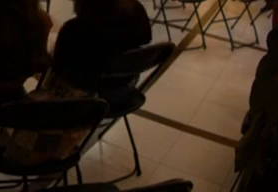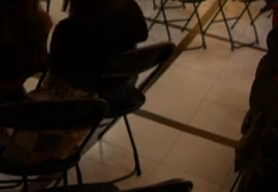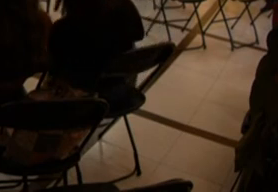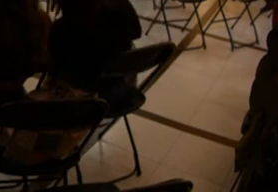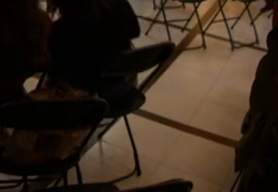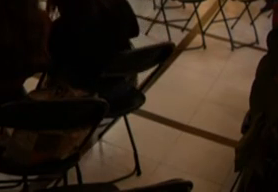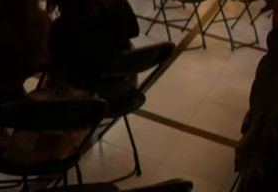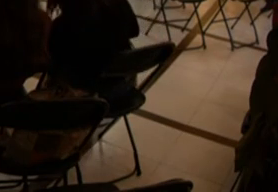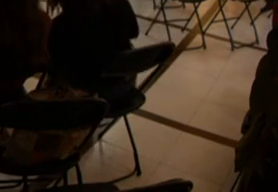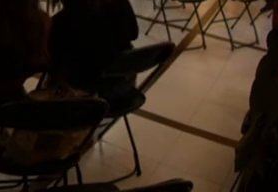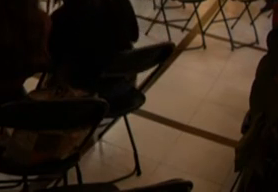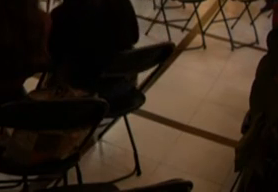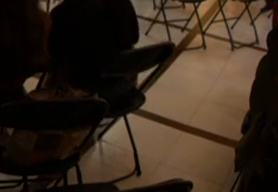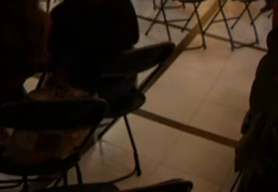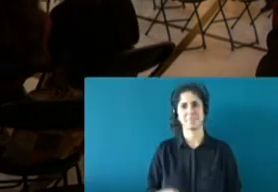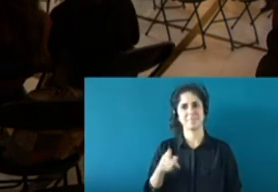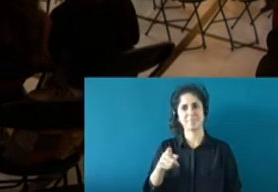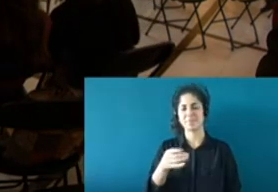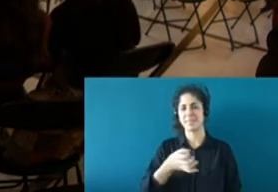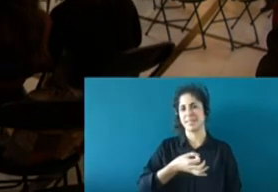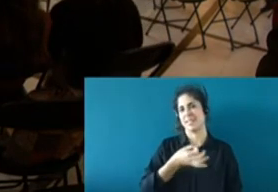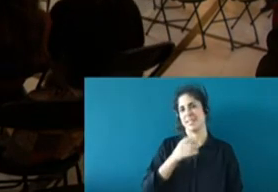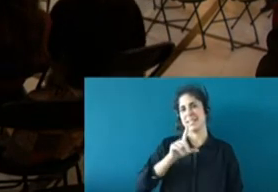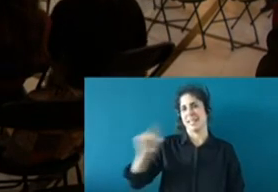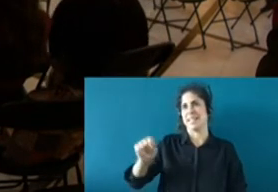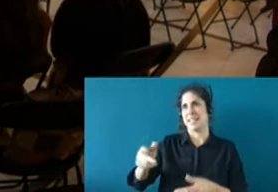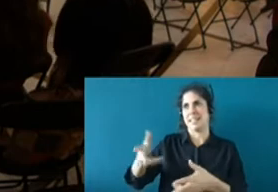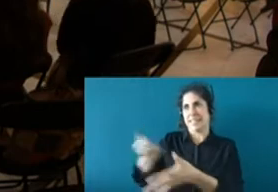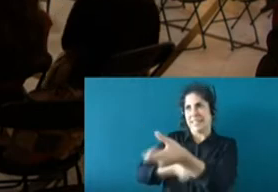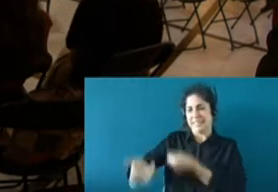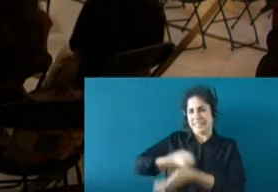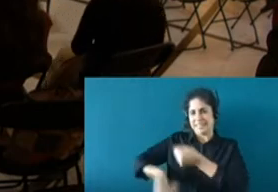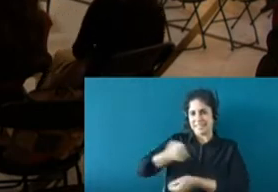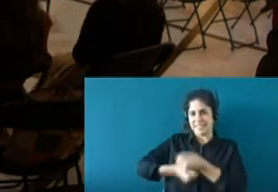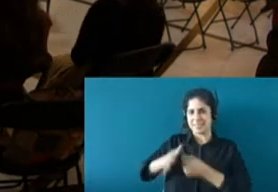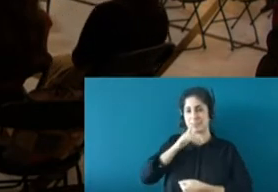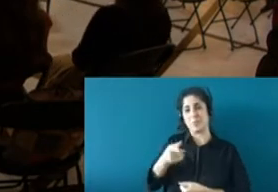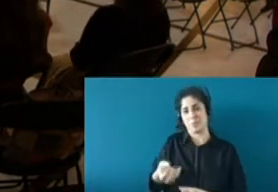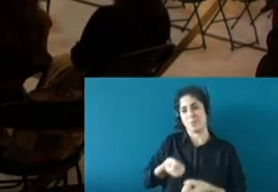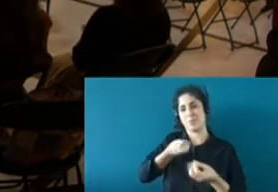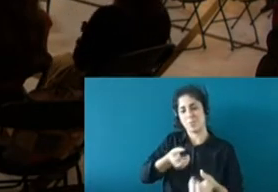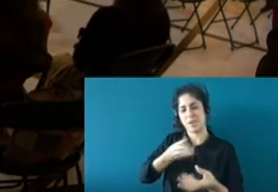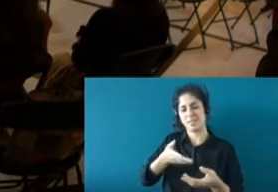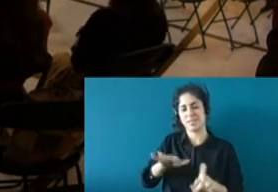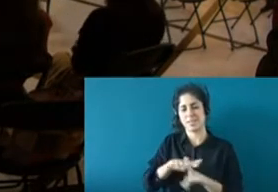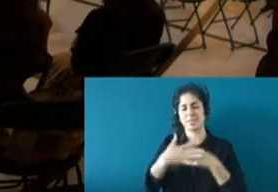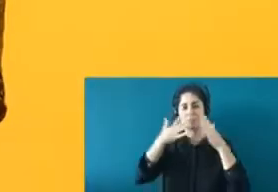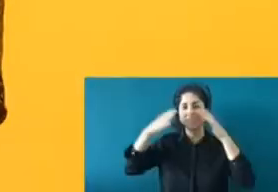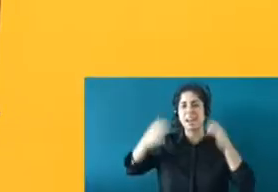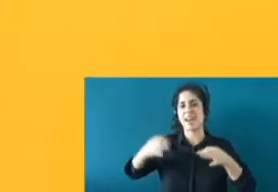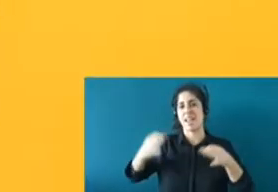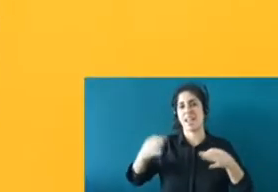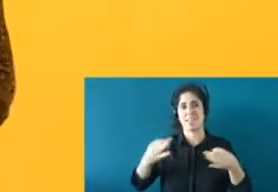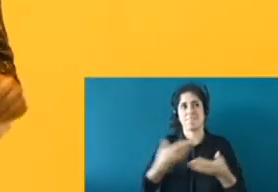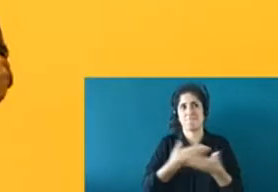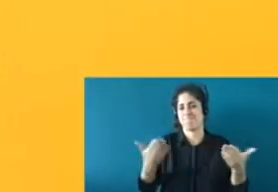No te dejaban ir, Angelina, que lo que has contado es una realidad muy cotidiana, como